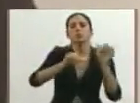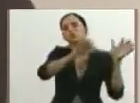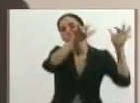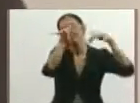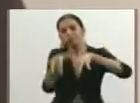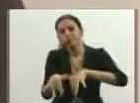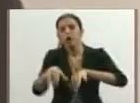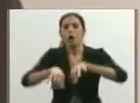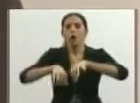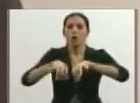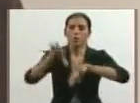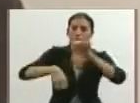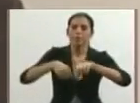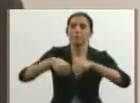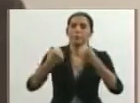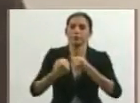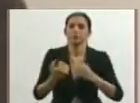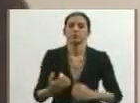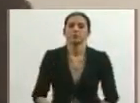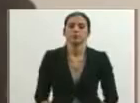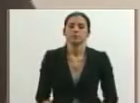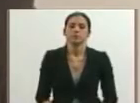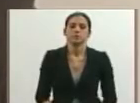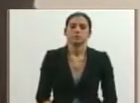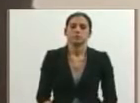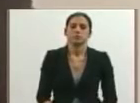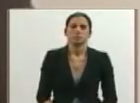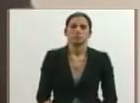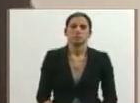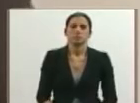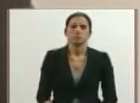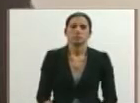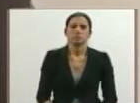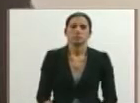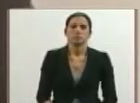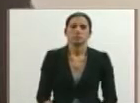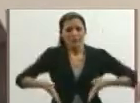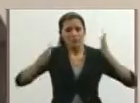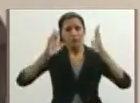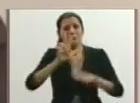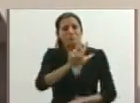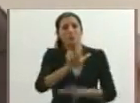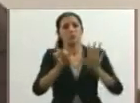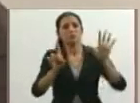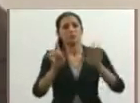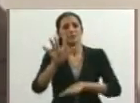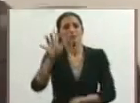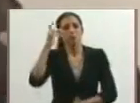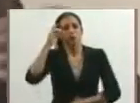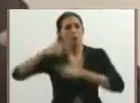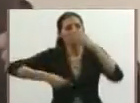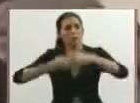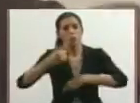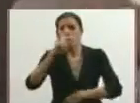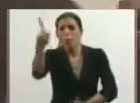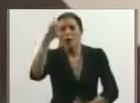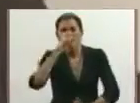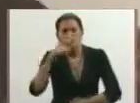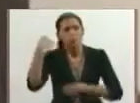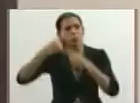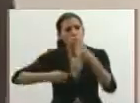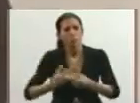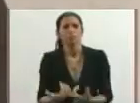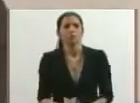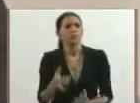que uno lo complementa con la comida, con la proteína, no se justifica. 165 días al año. Tú tienes que estar simpático